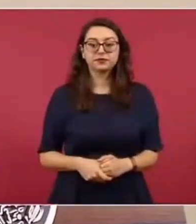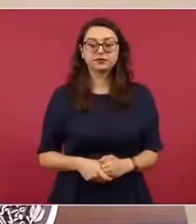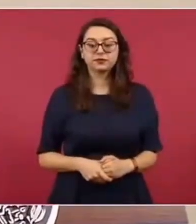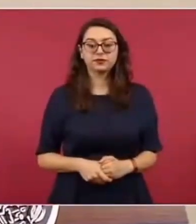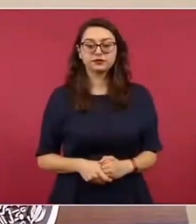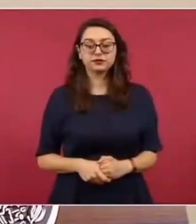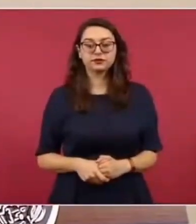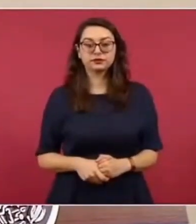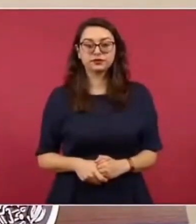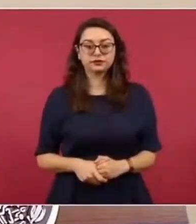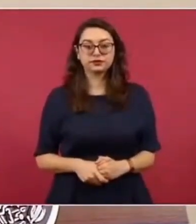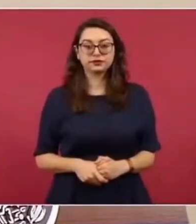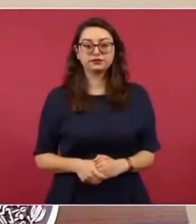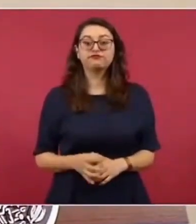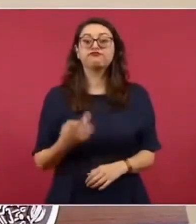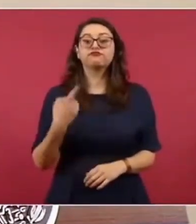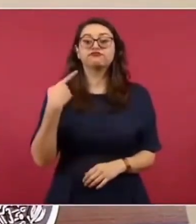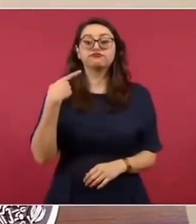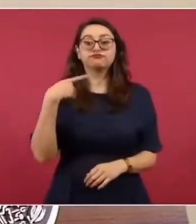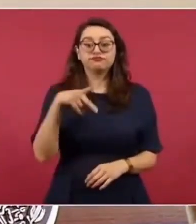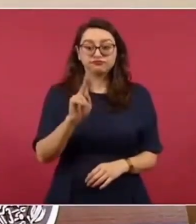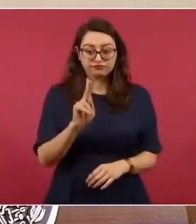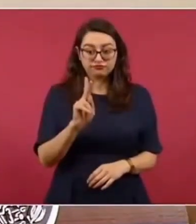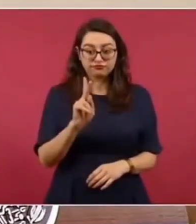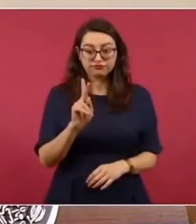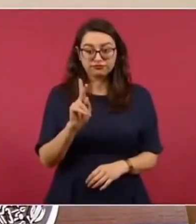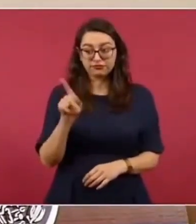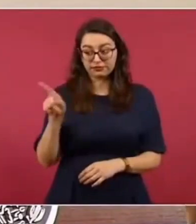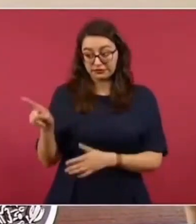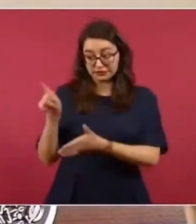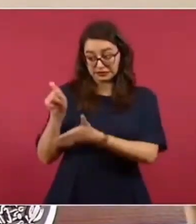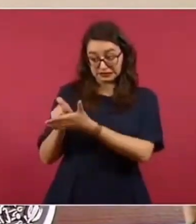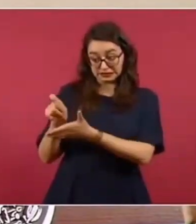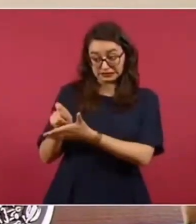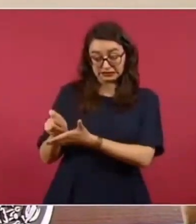pero sé que no debe ser